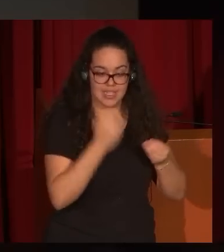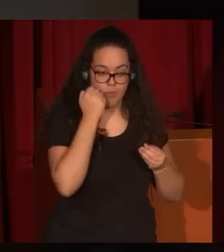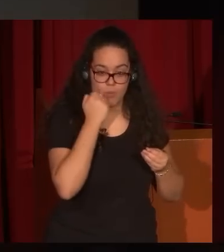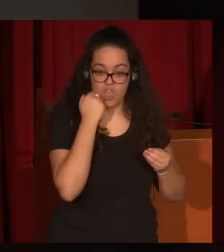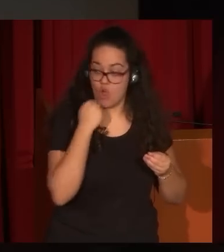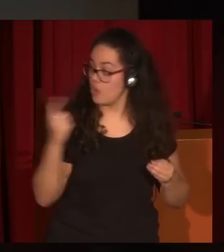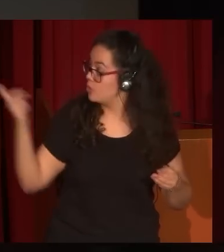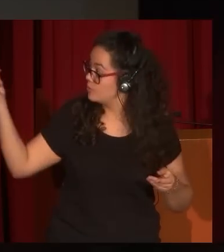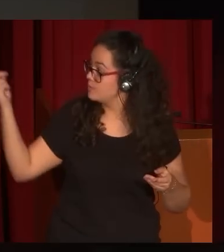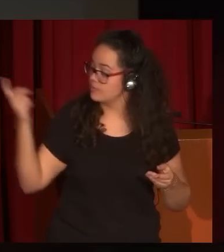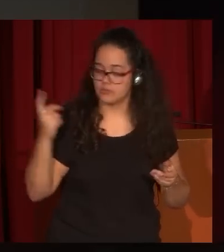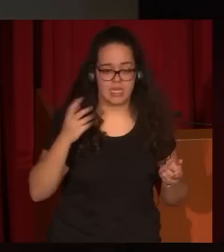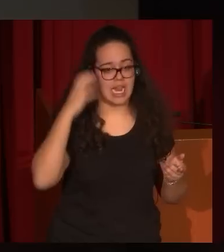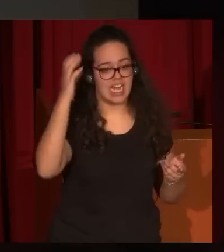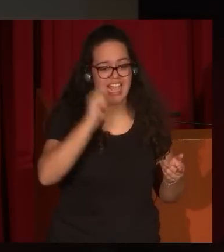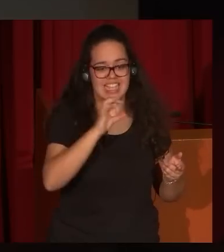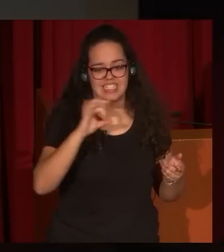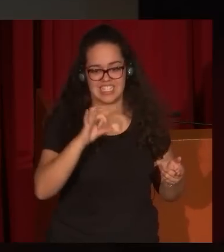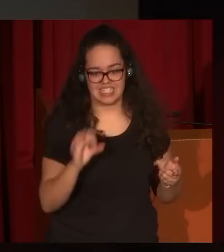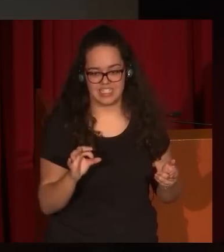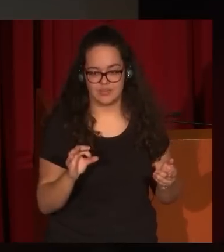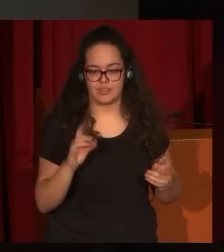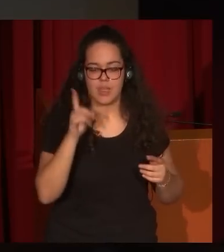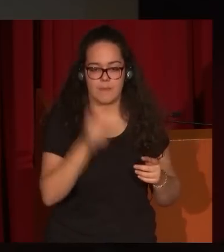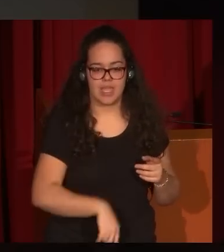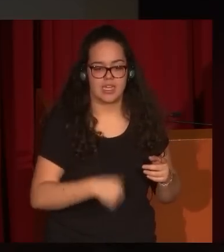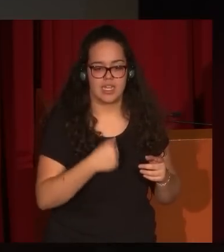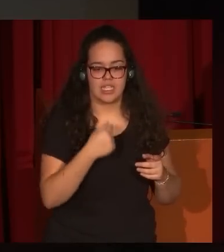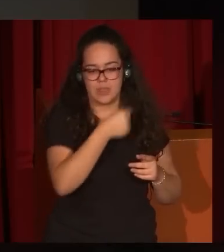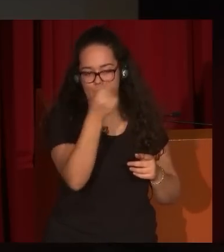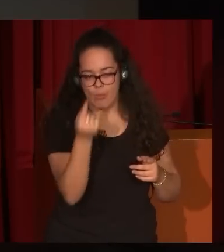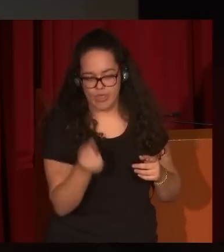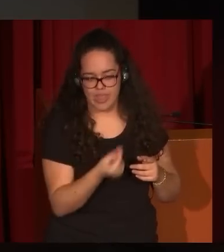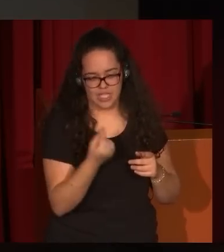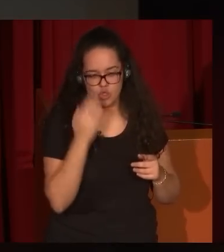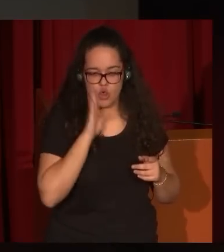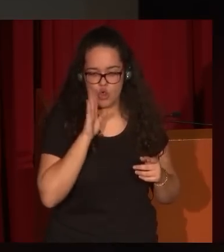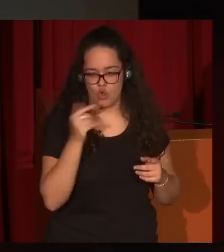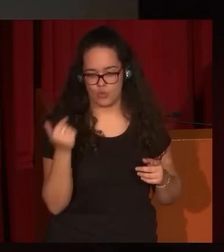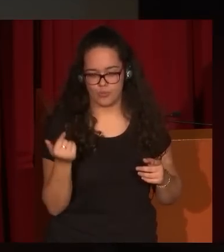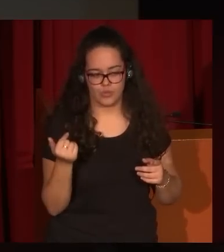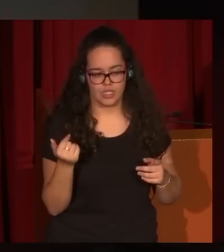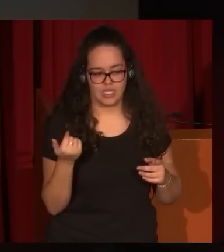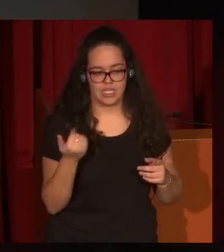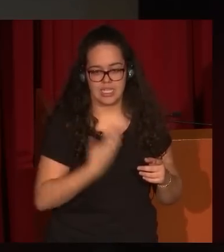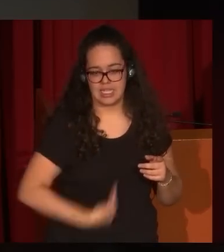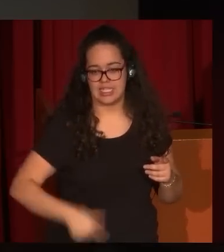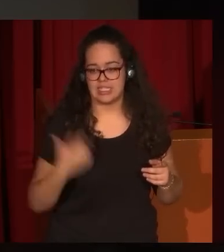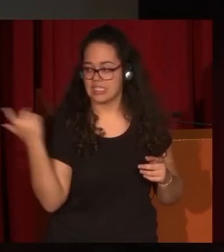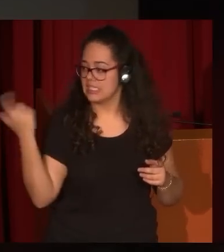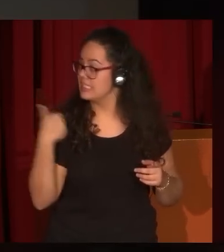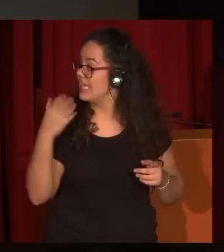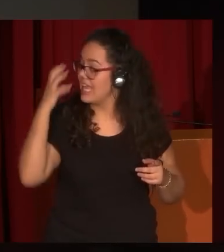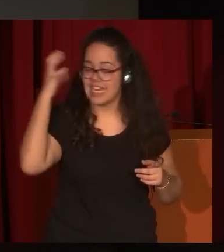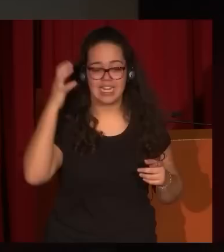veremos luego, hace este boceto, que se quedó en boceto de retrato de la reina Isabel II y